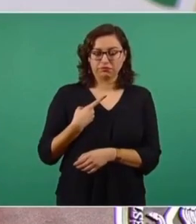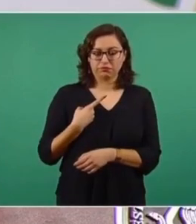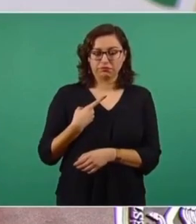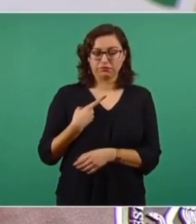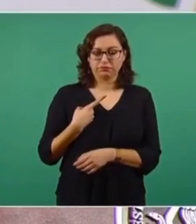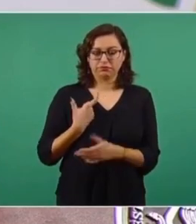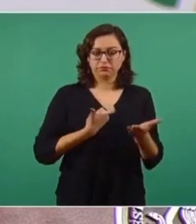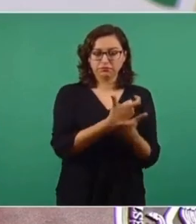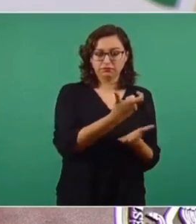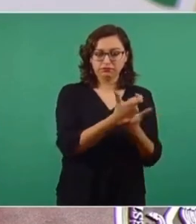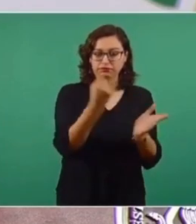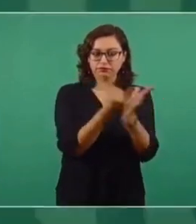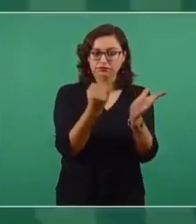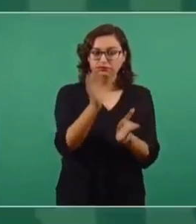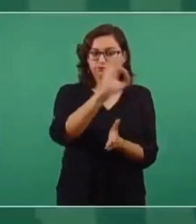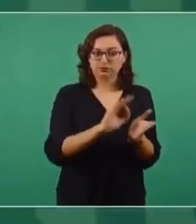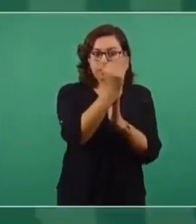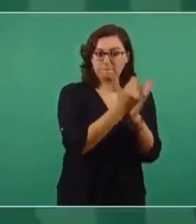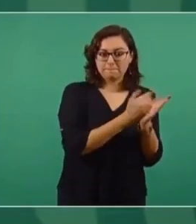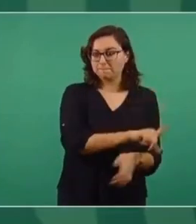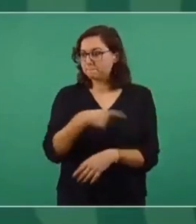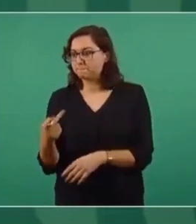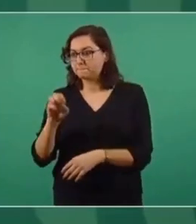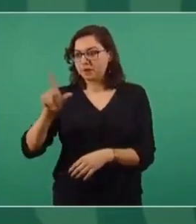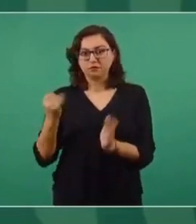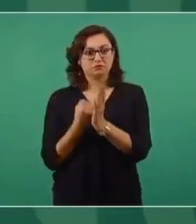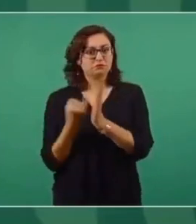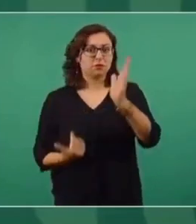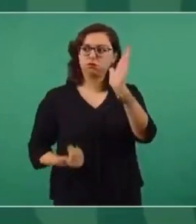pague menos tasas de interés que las que paga Pemex?